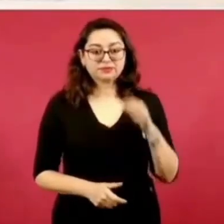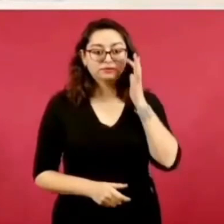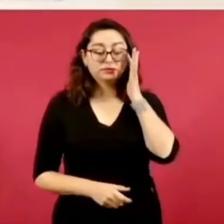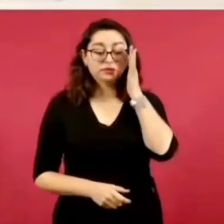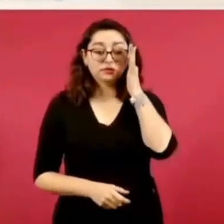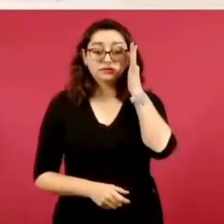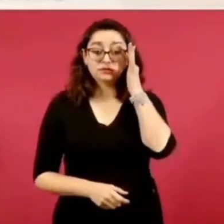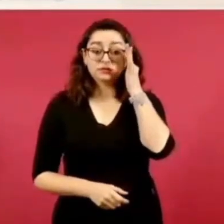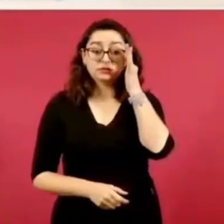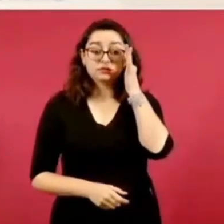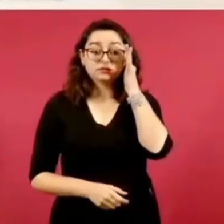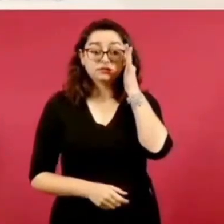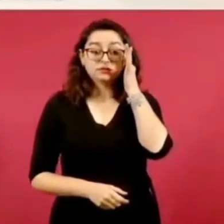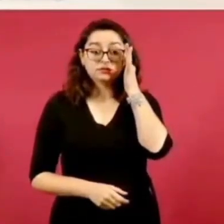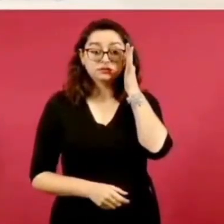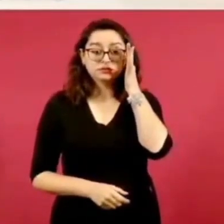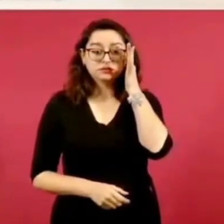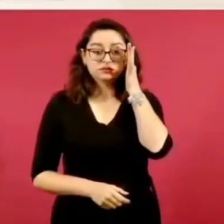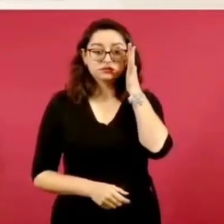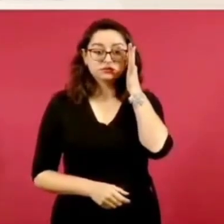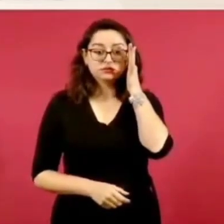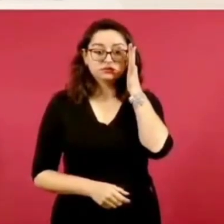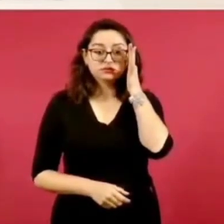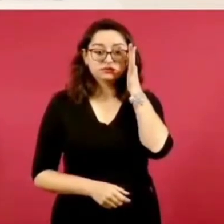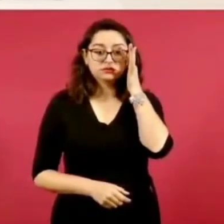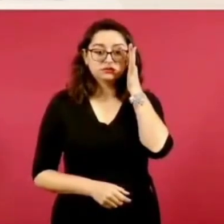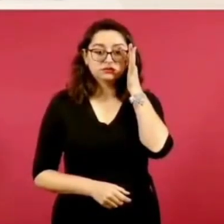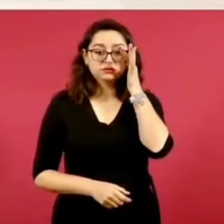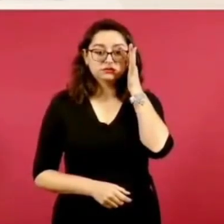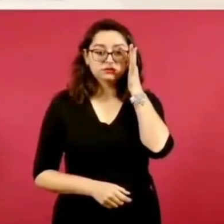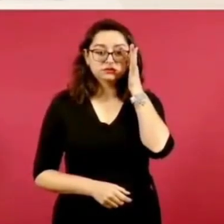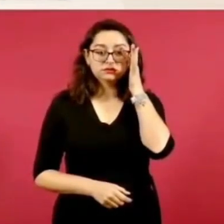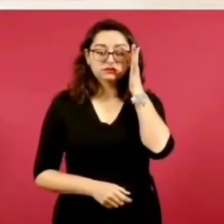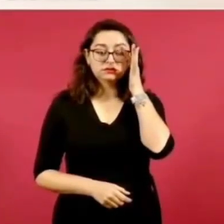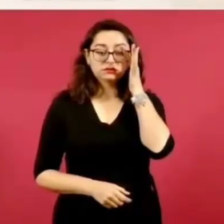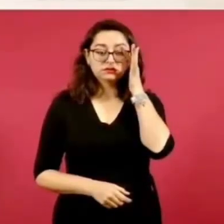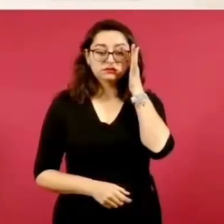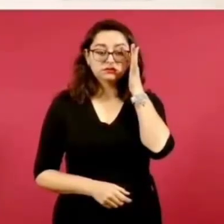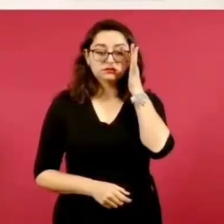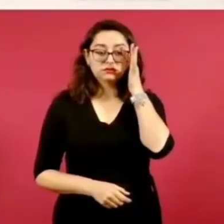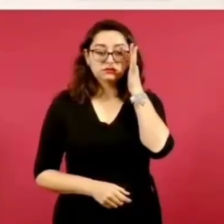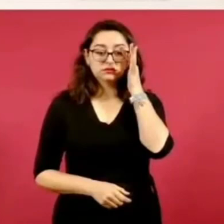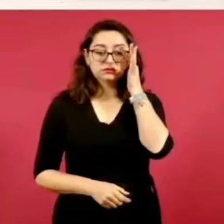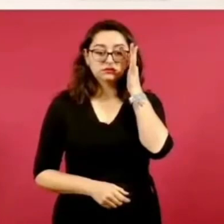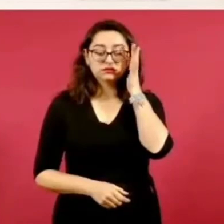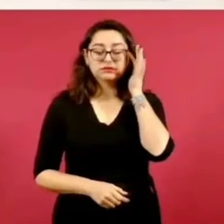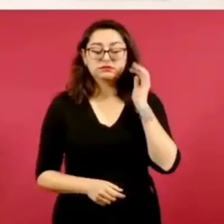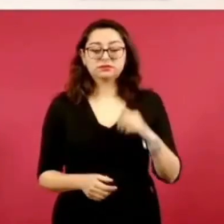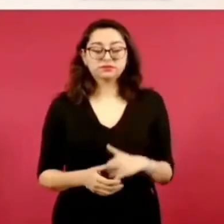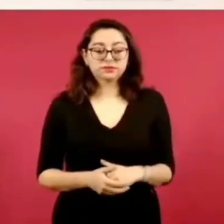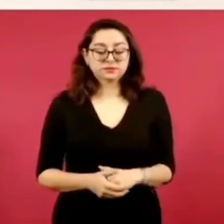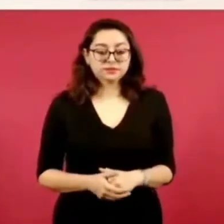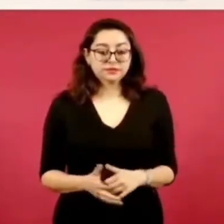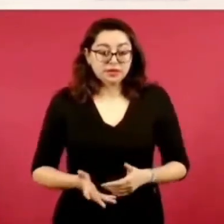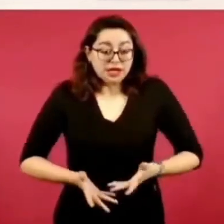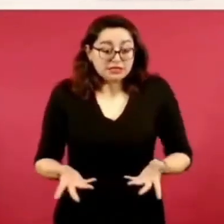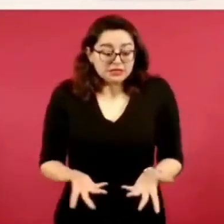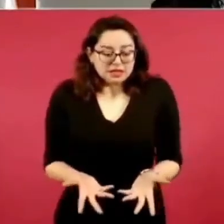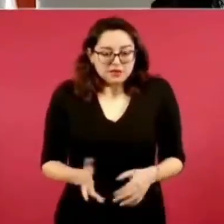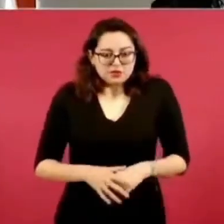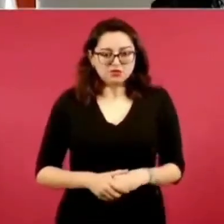No es sencillo, porque estamos hablando en el caso del Poder Judicial Federal,